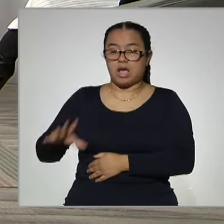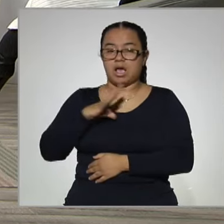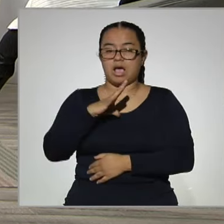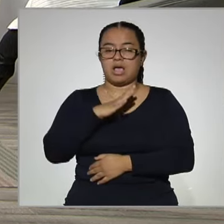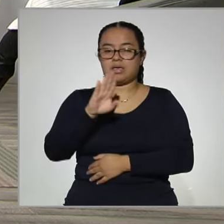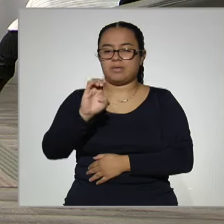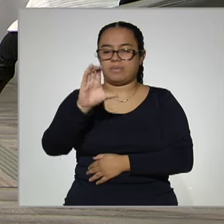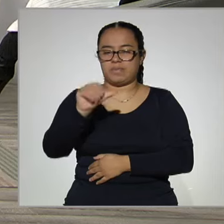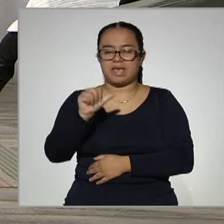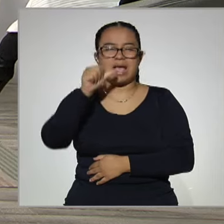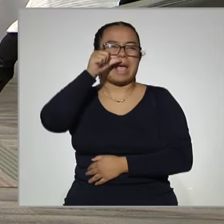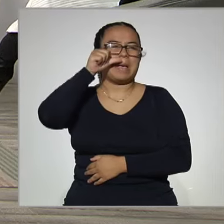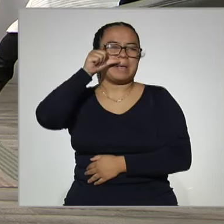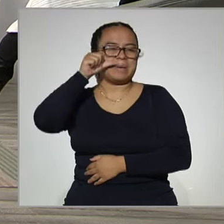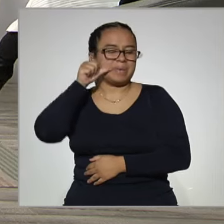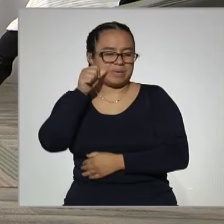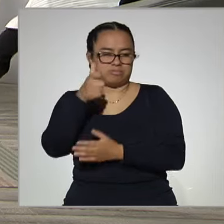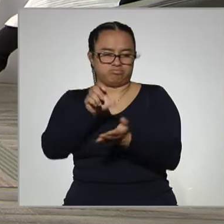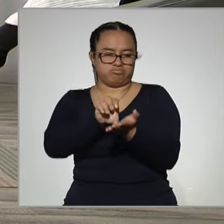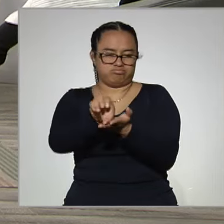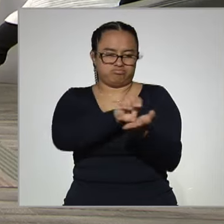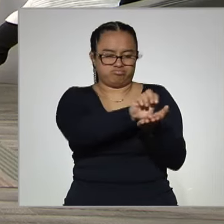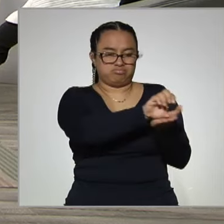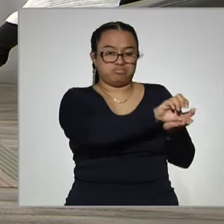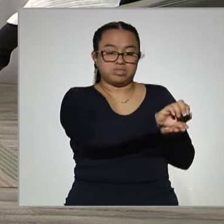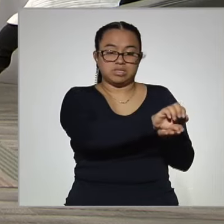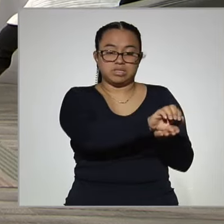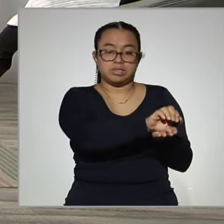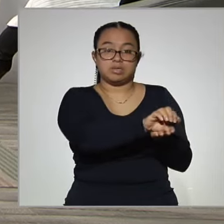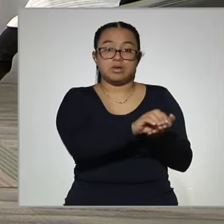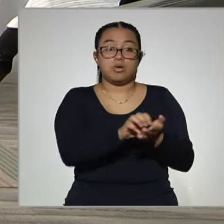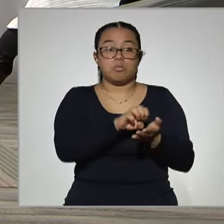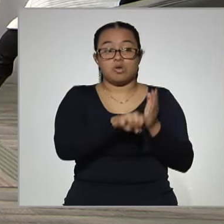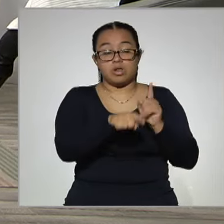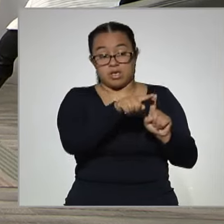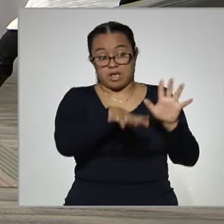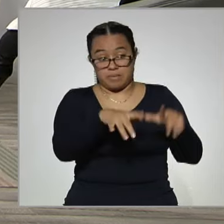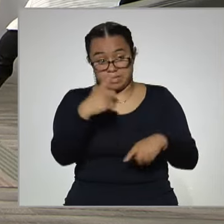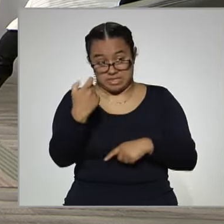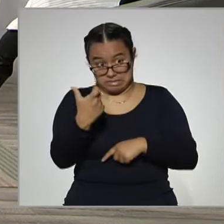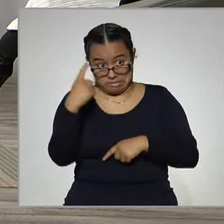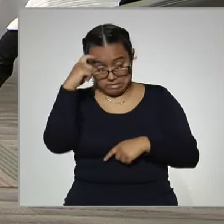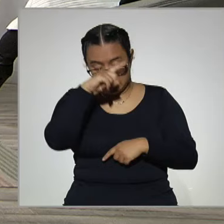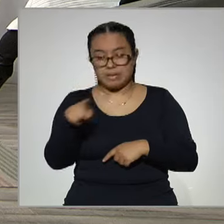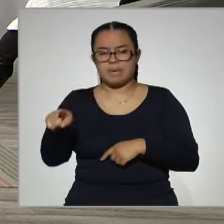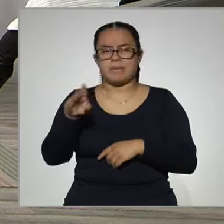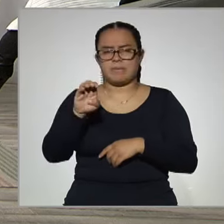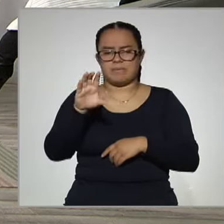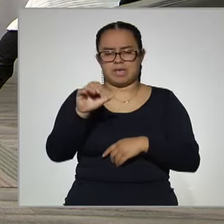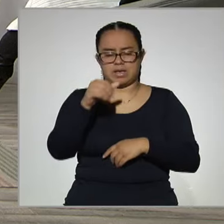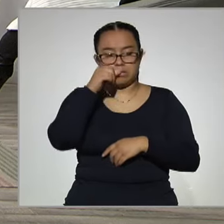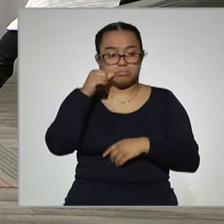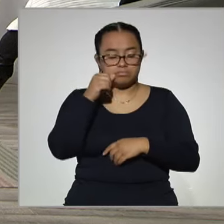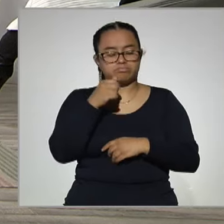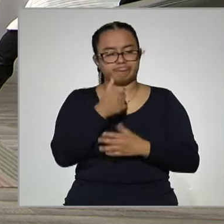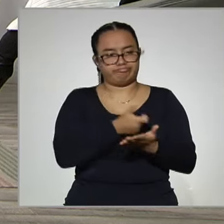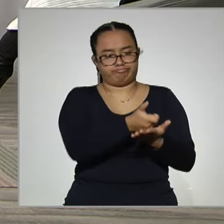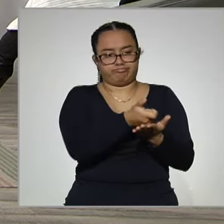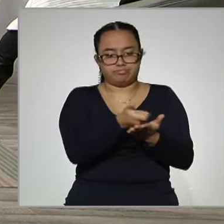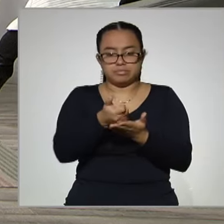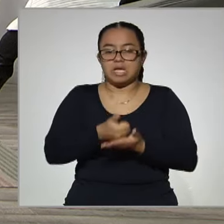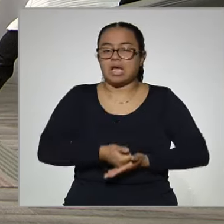Benito Juárez, que es cuando las razones son económicas, la beca Benito Juárez ha permitido que